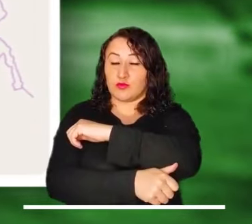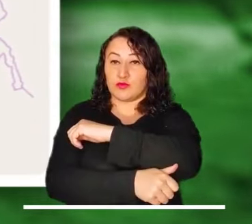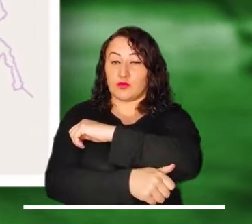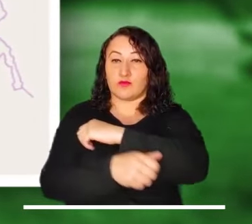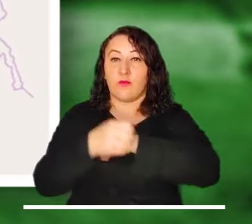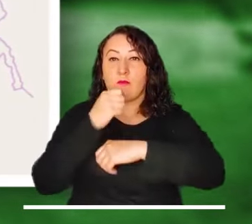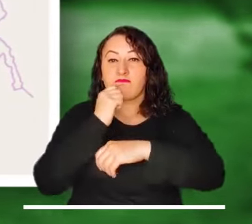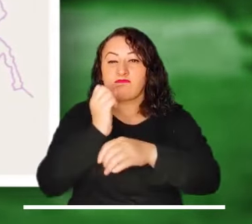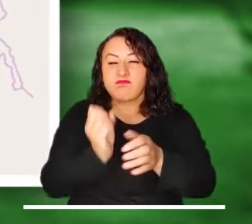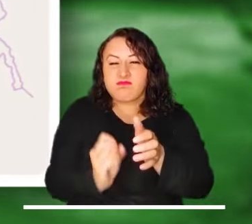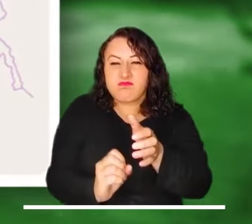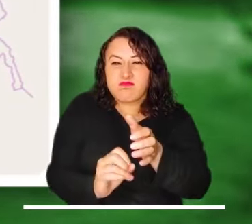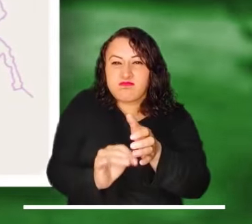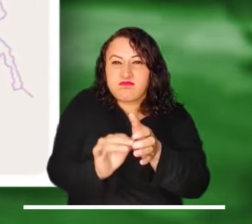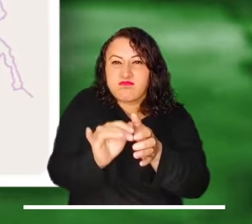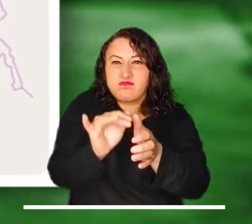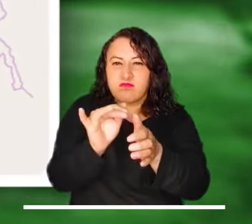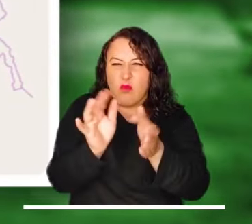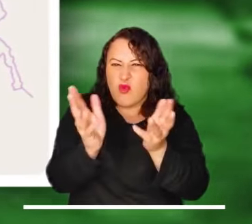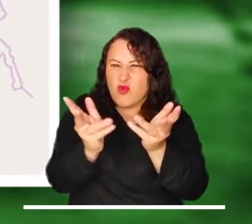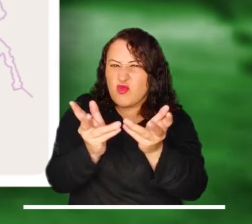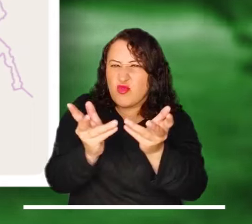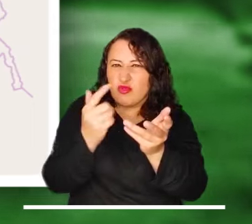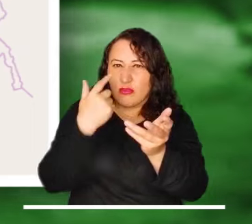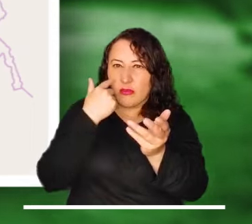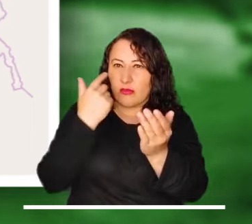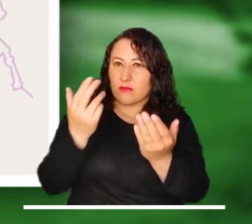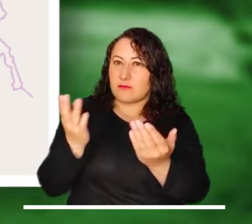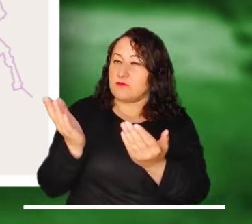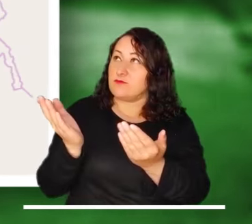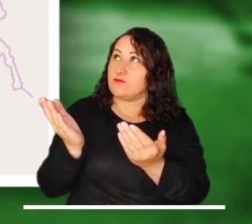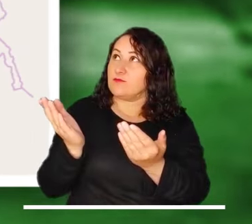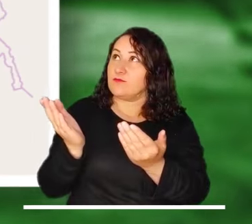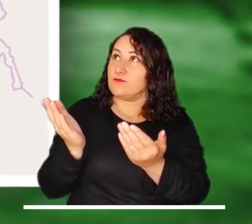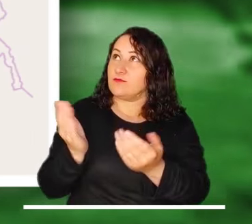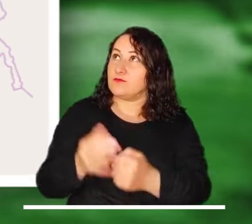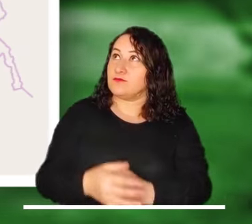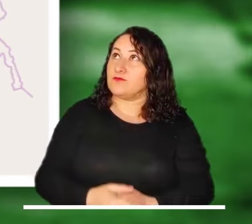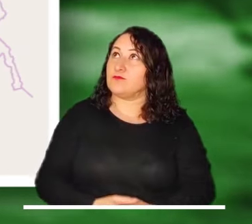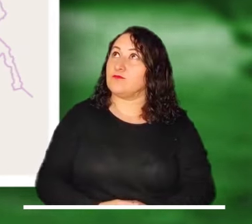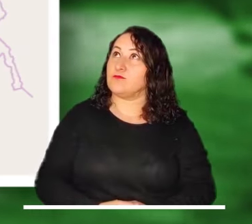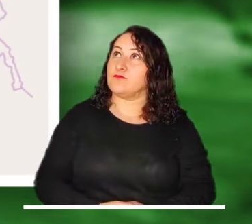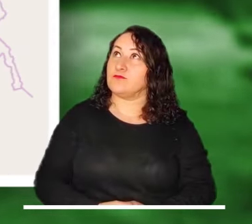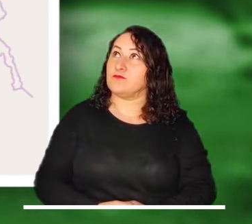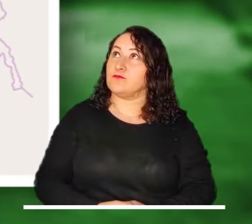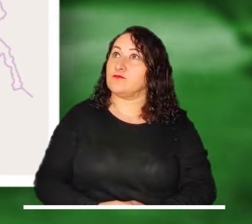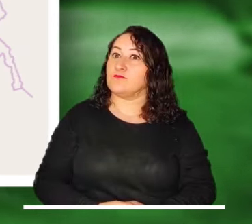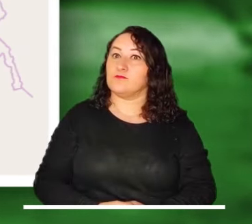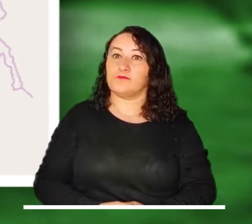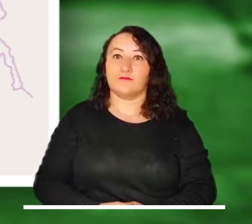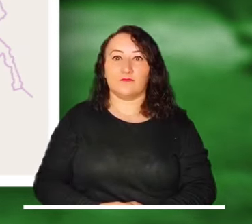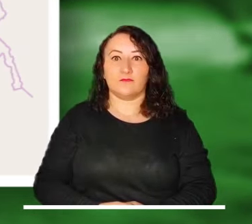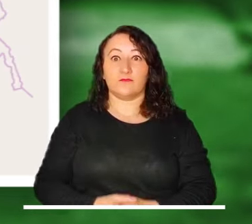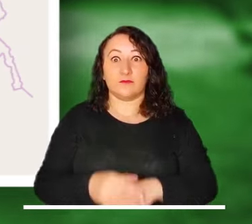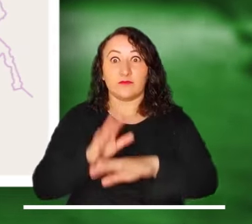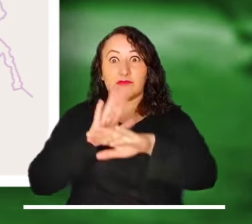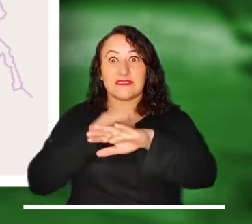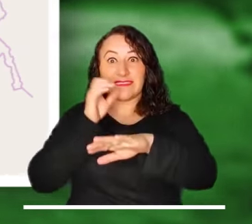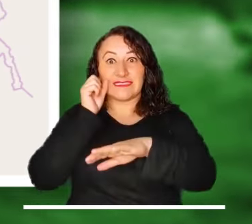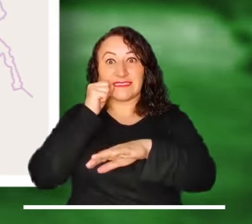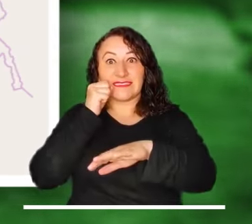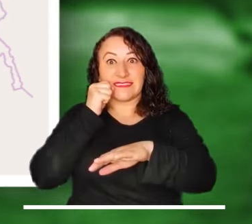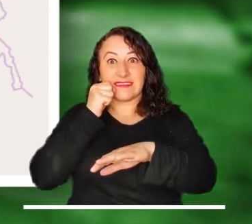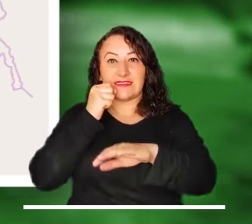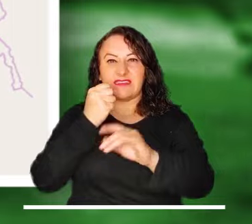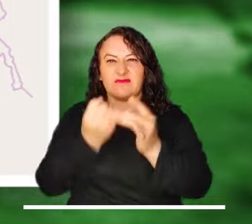Alerta roja se presenta en Boyacá por la creciente súbita de la quebrada Sanabria en el casco urbano y en el sector La